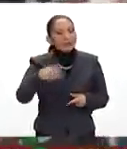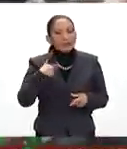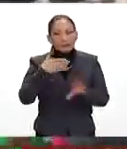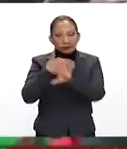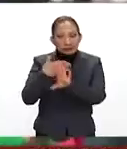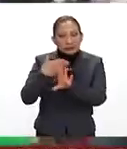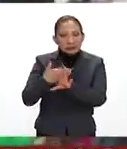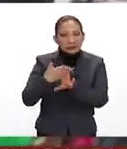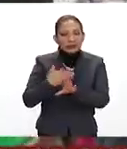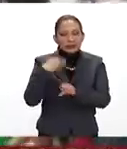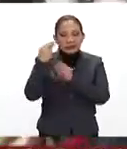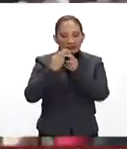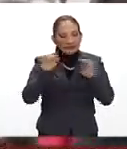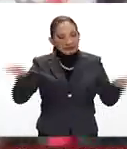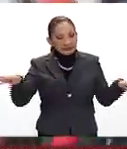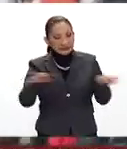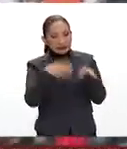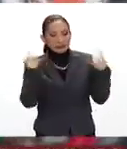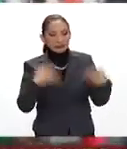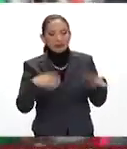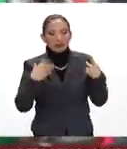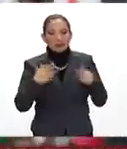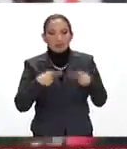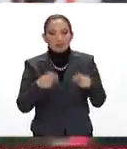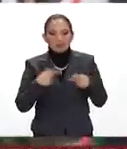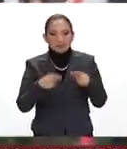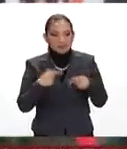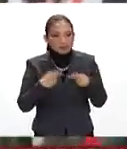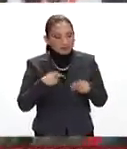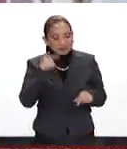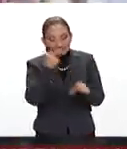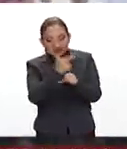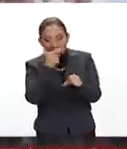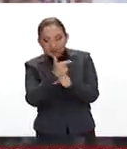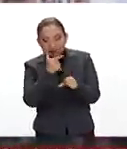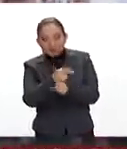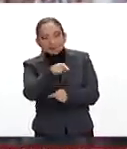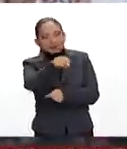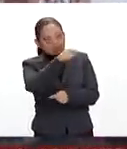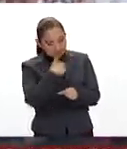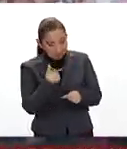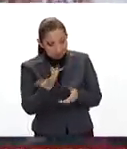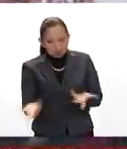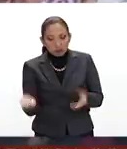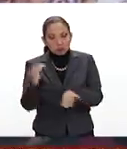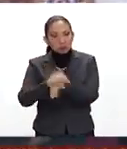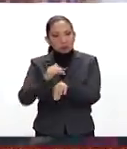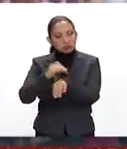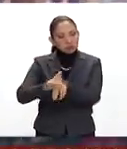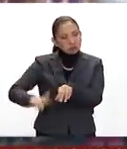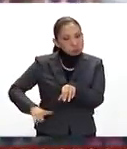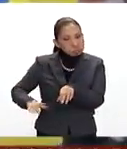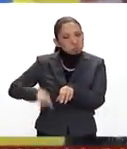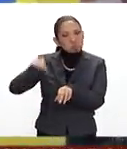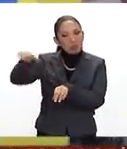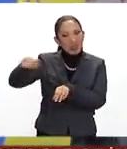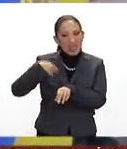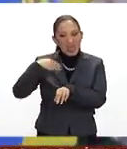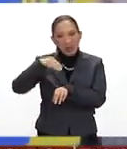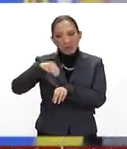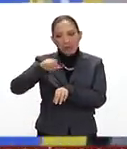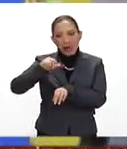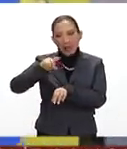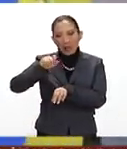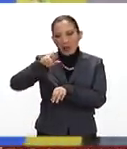han dado la vuelta al mundo de personas identificadas como simpatizantes del gobierno de Nicolás Maduro,